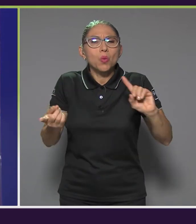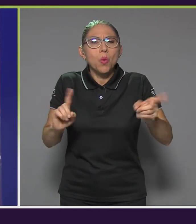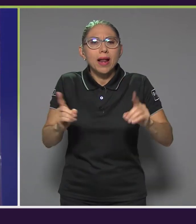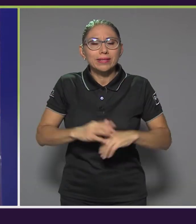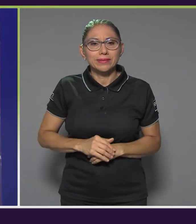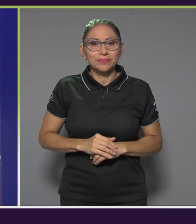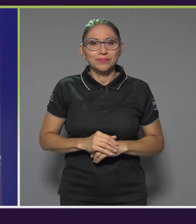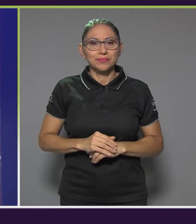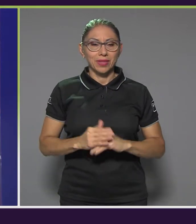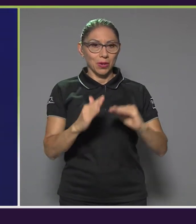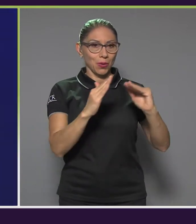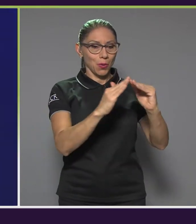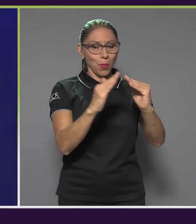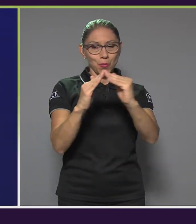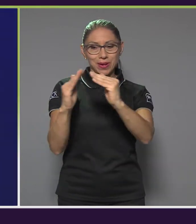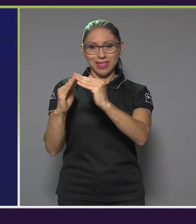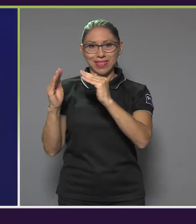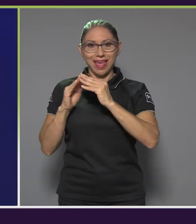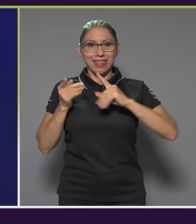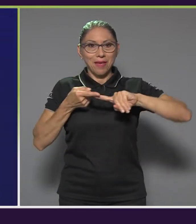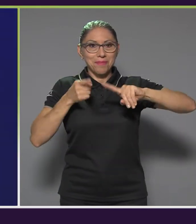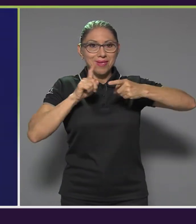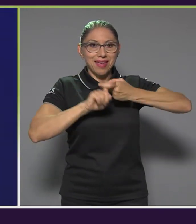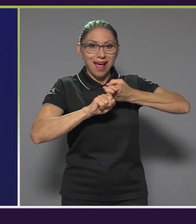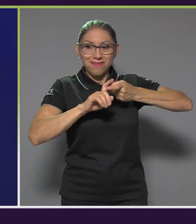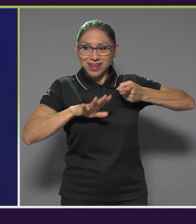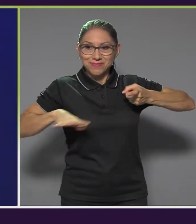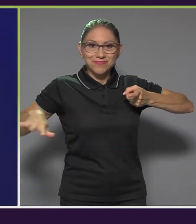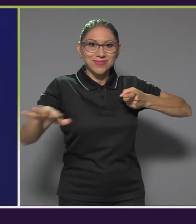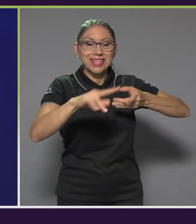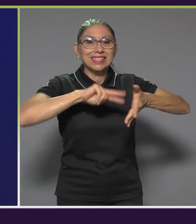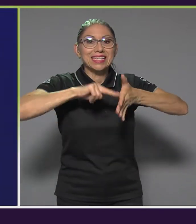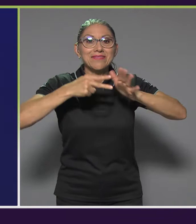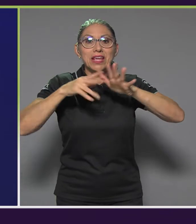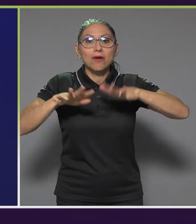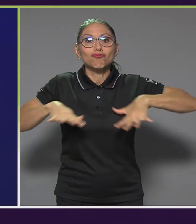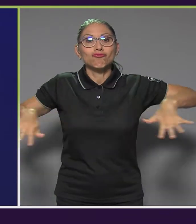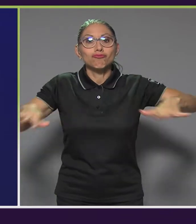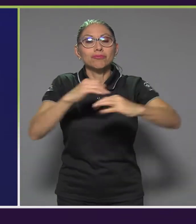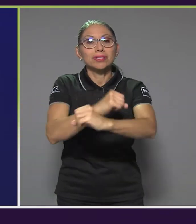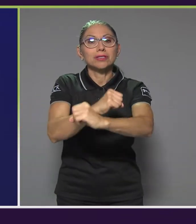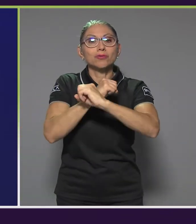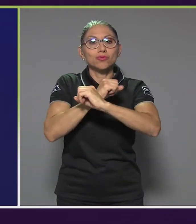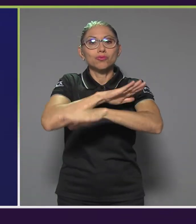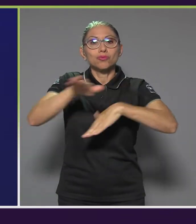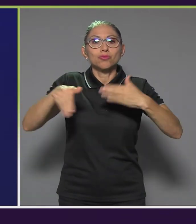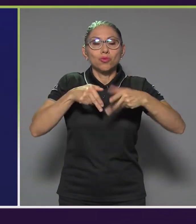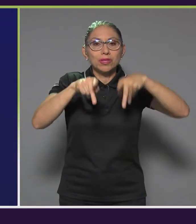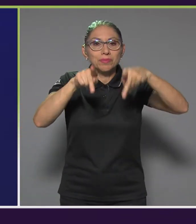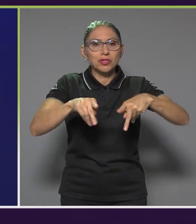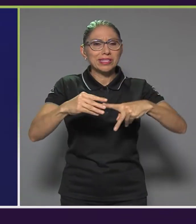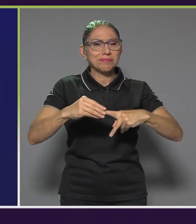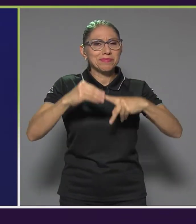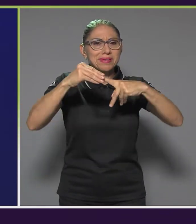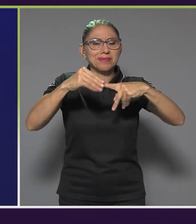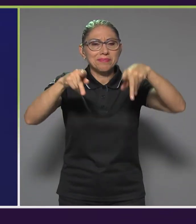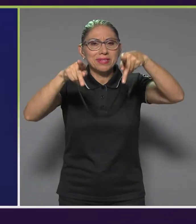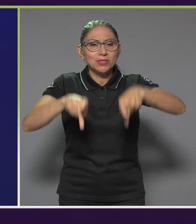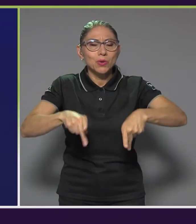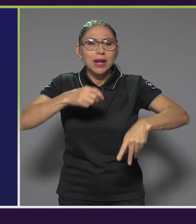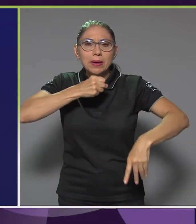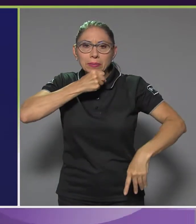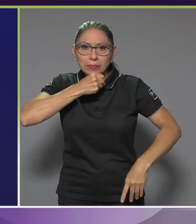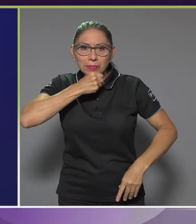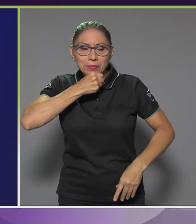comunidad amigable es un entorno seguro para todas las personas, pero principalmente para la persona adulta mayor, persona mayor.